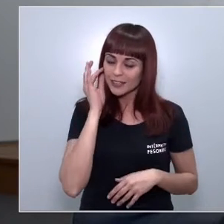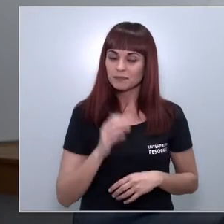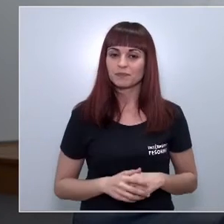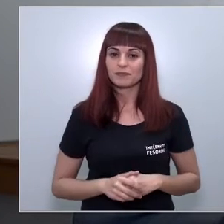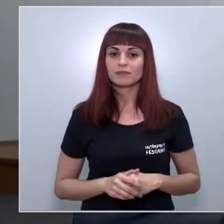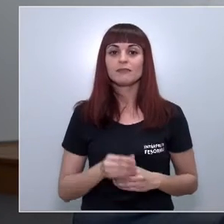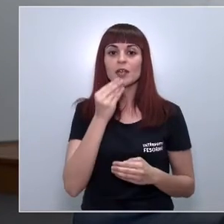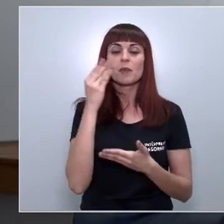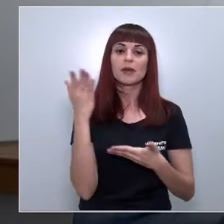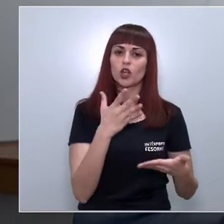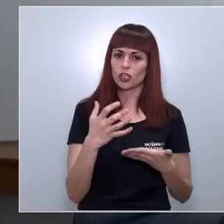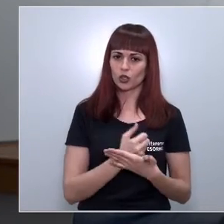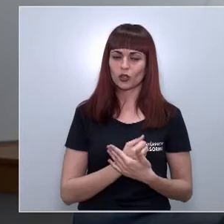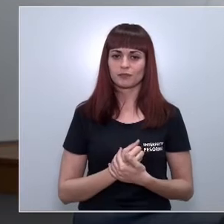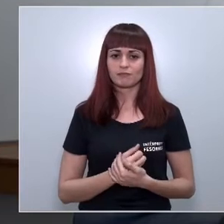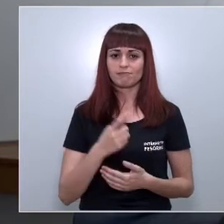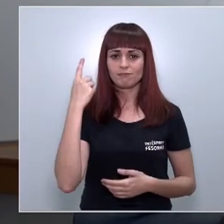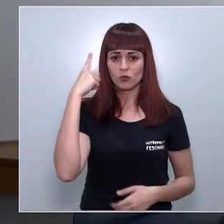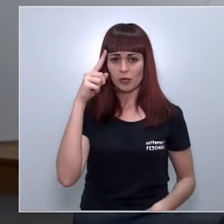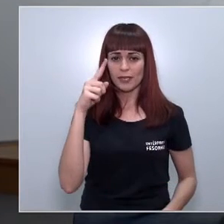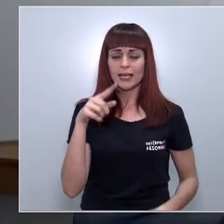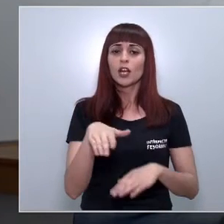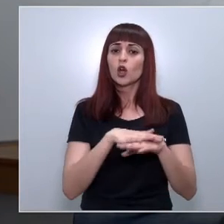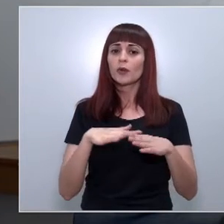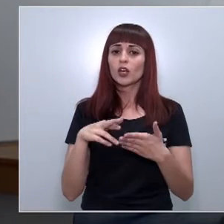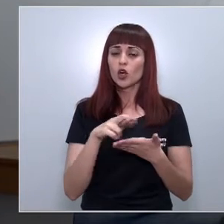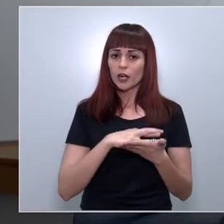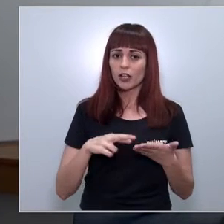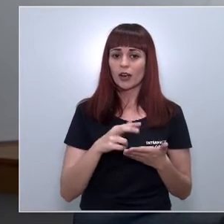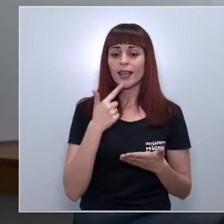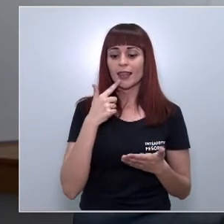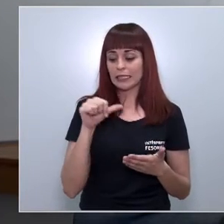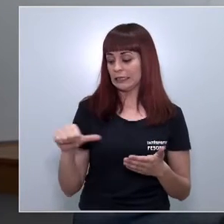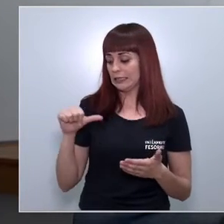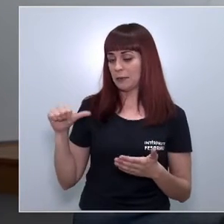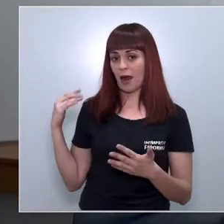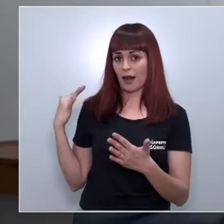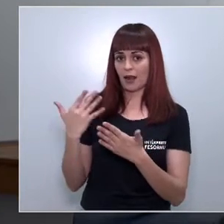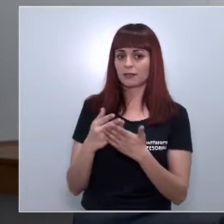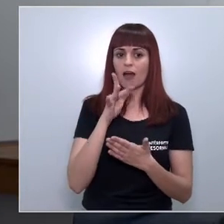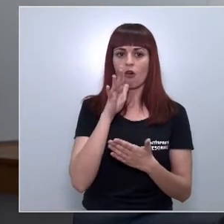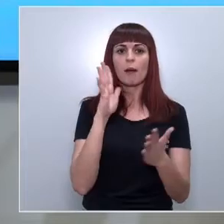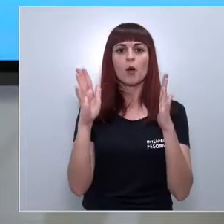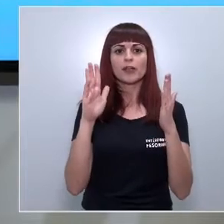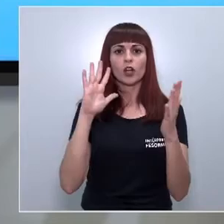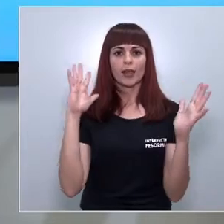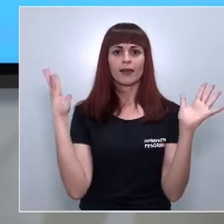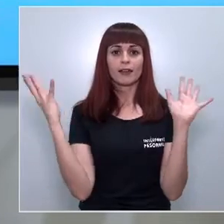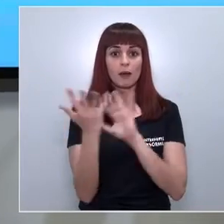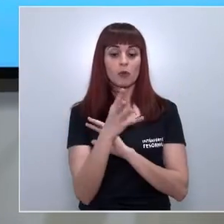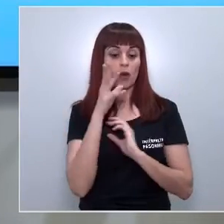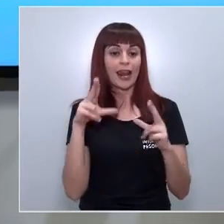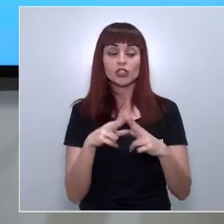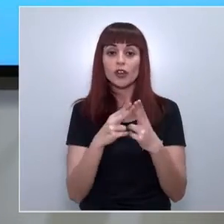Bienvenidos a todos. Bueno, tal y como saben el Gobierno regional viene explicando en las últimas semanas estamos en momentos de cambio. La sociedad nos pide